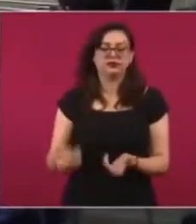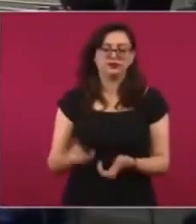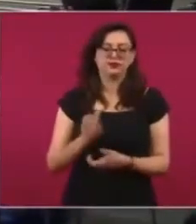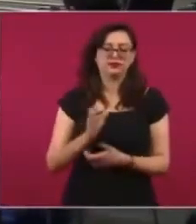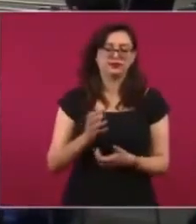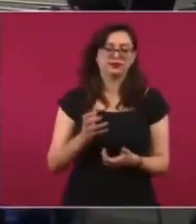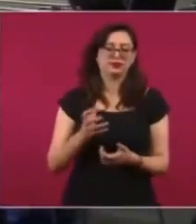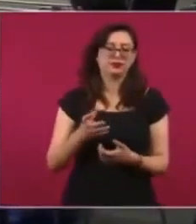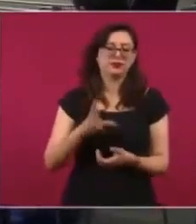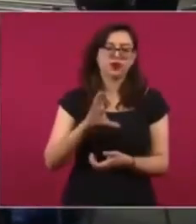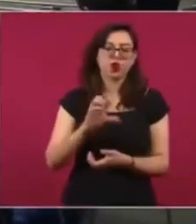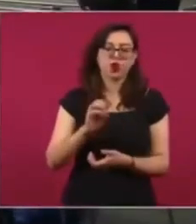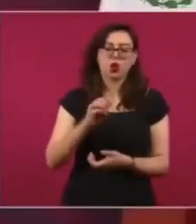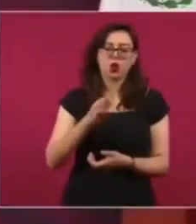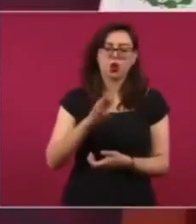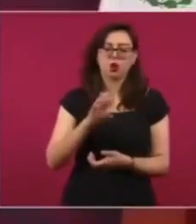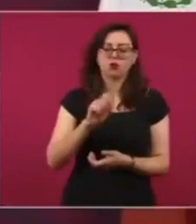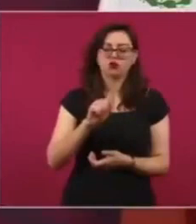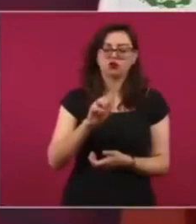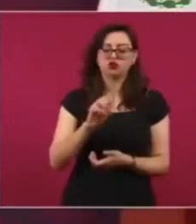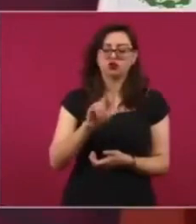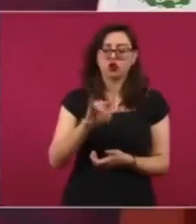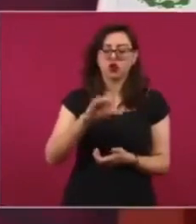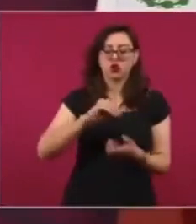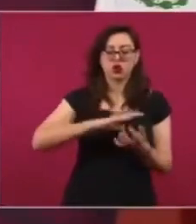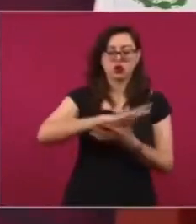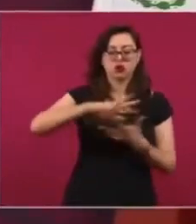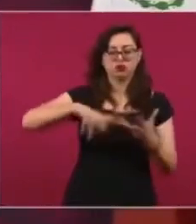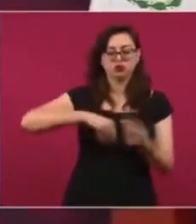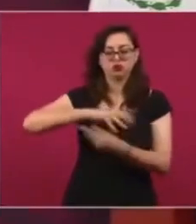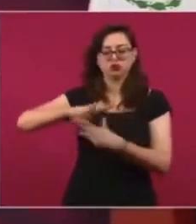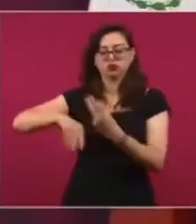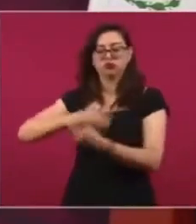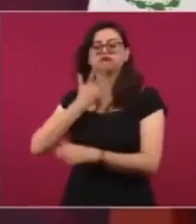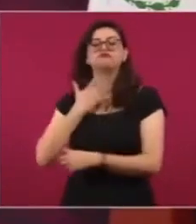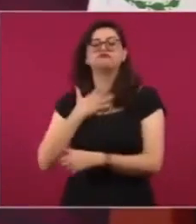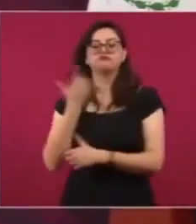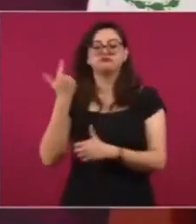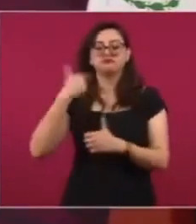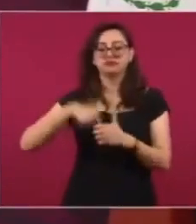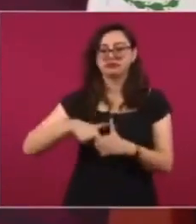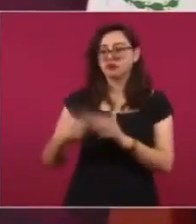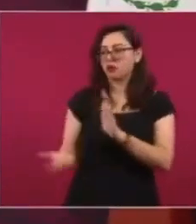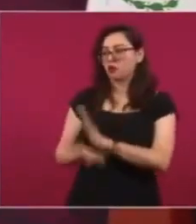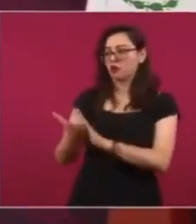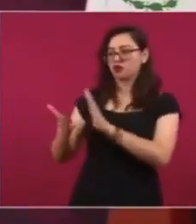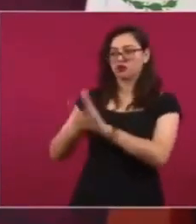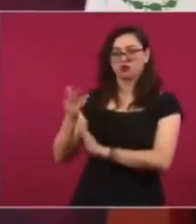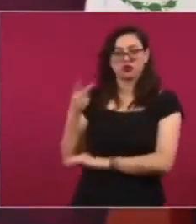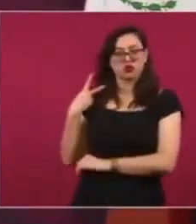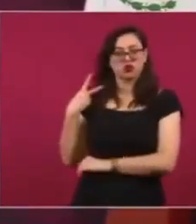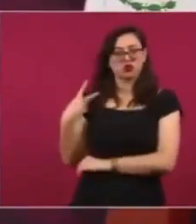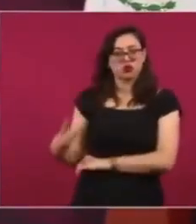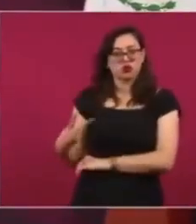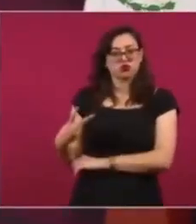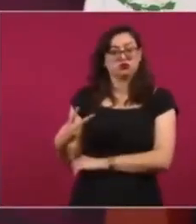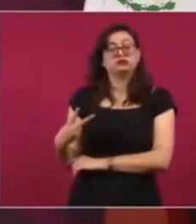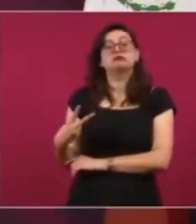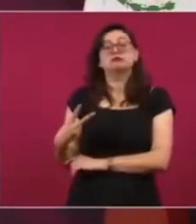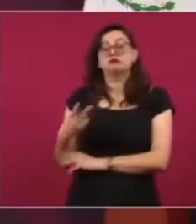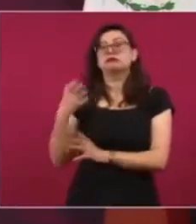gasolinas. Son dos también inversiones de alrededor de